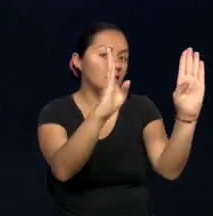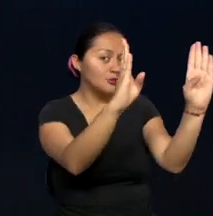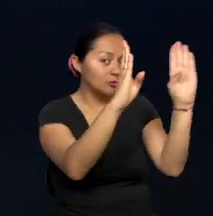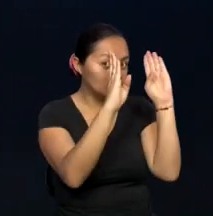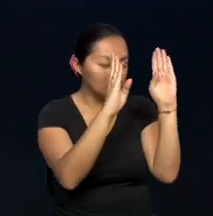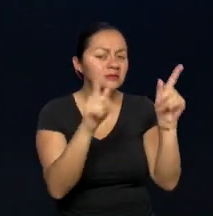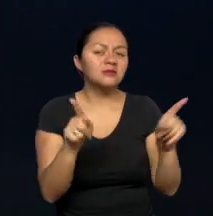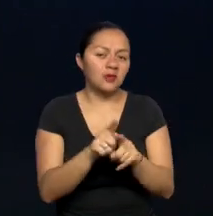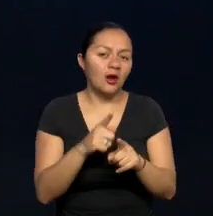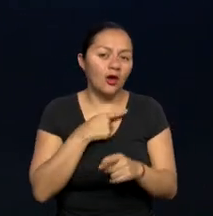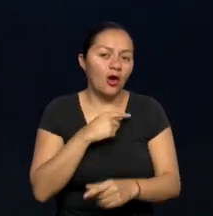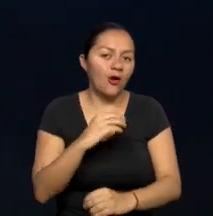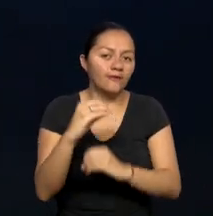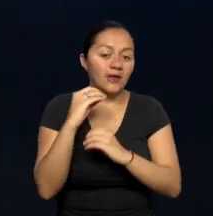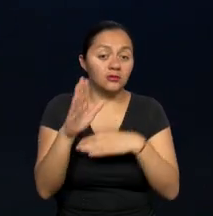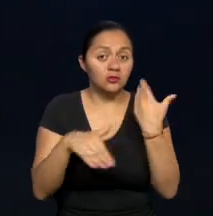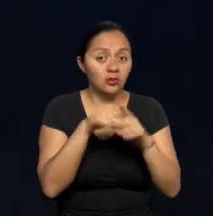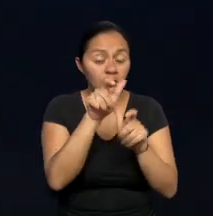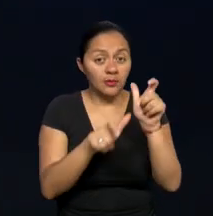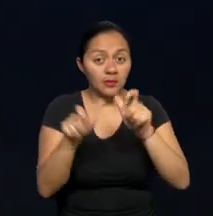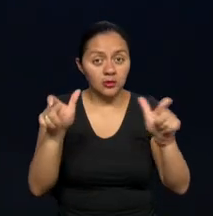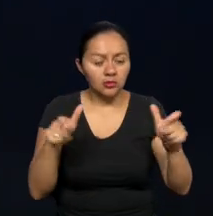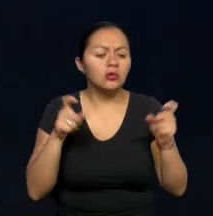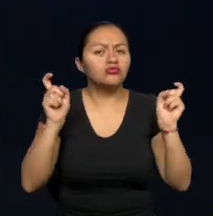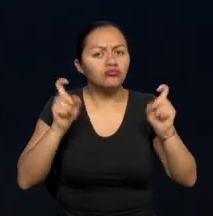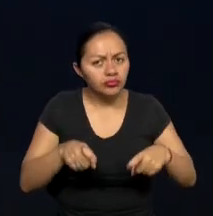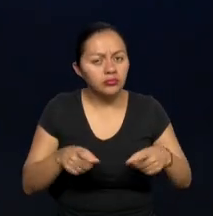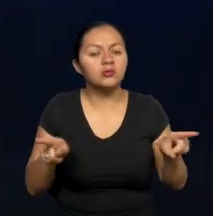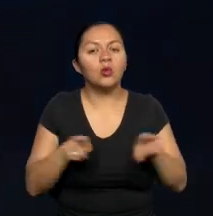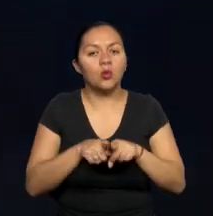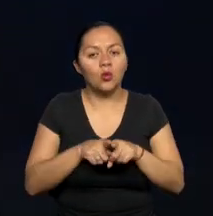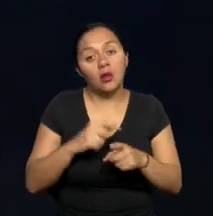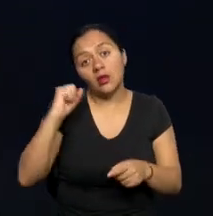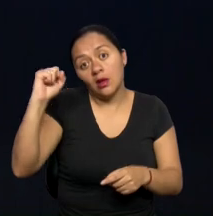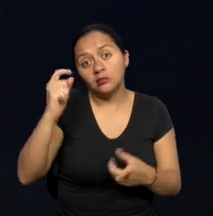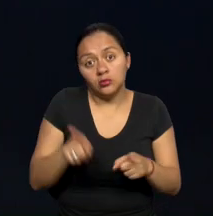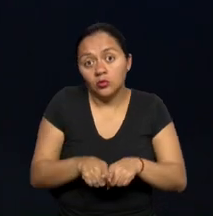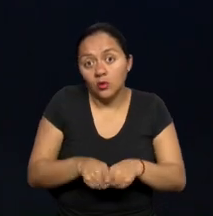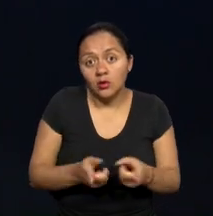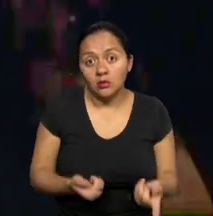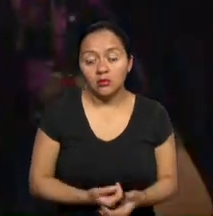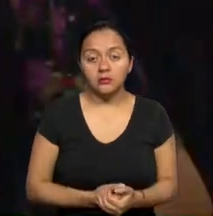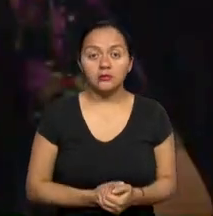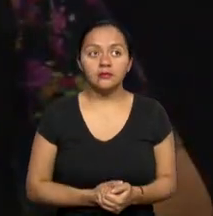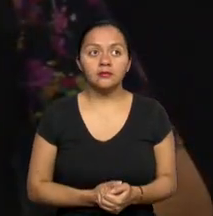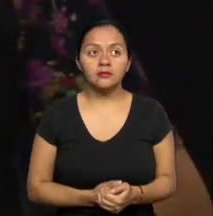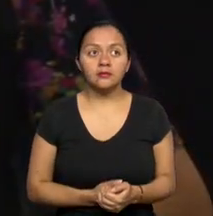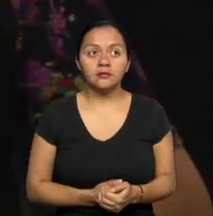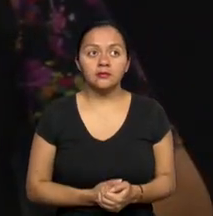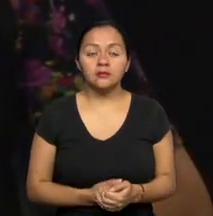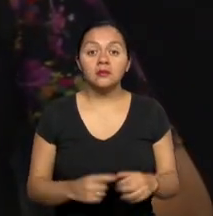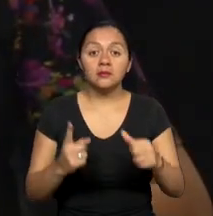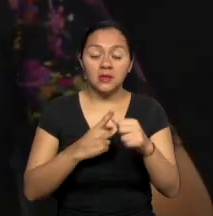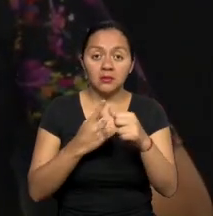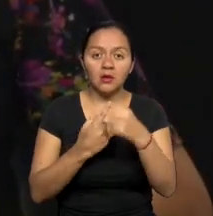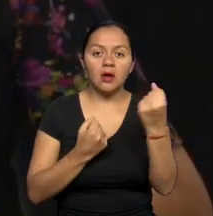porque es parte de un proceso que el ciudadano tiene obligaciones como también tiene derechos. Si apoyamos por el ejercicio de los derechos de todos